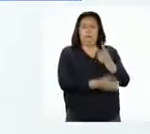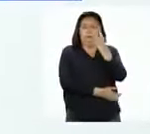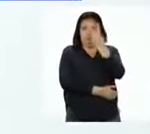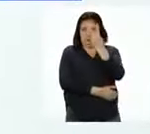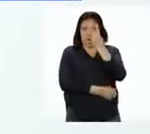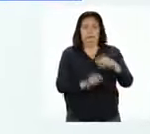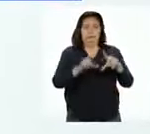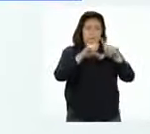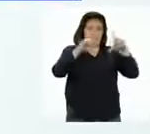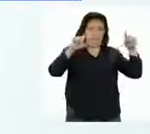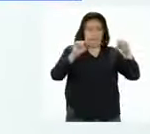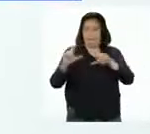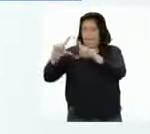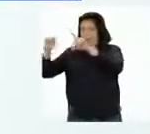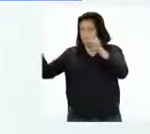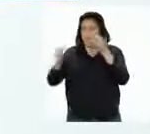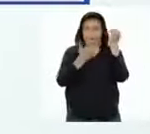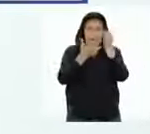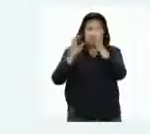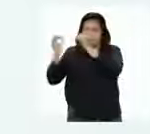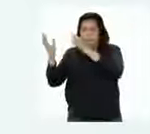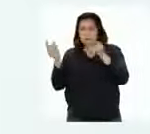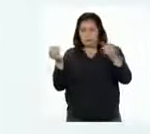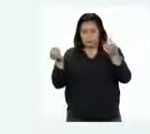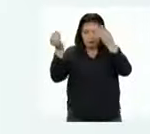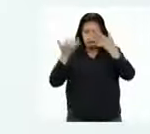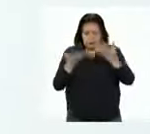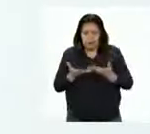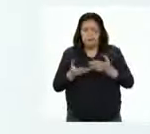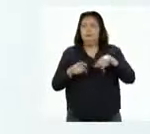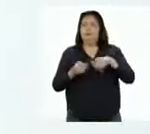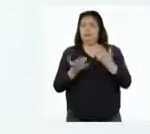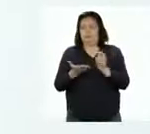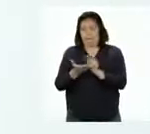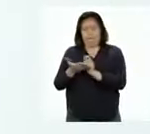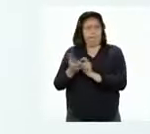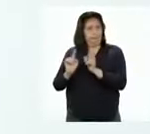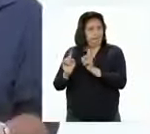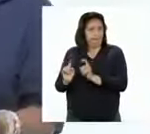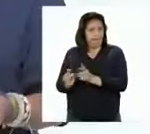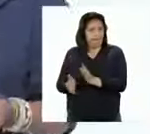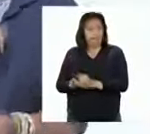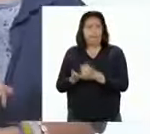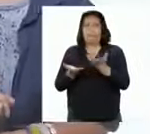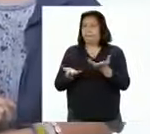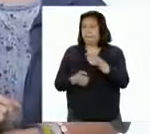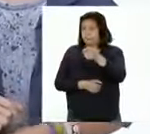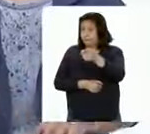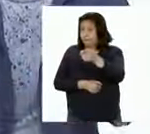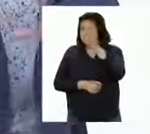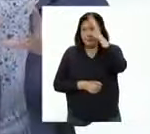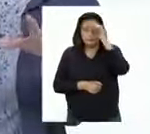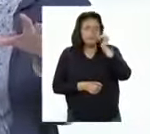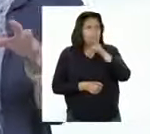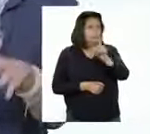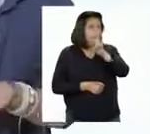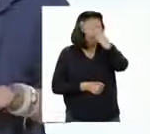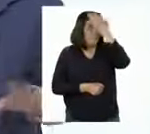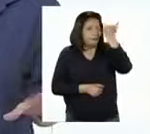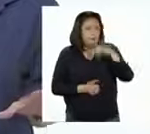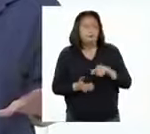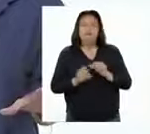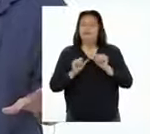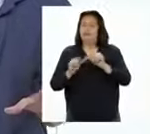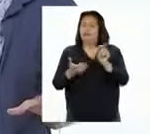infografías y con la información que nos proporcionaban los textos aprendimos a redactar preguntas. Eso sí, chicos y chicas, no se olviden